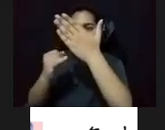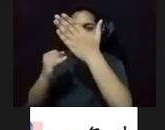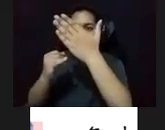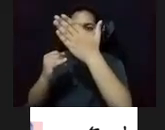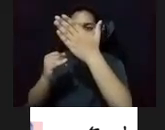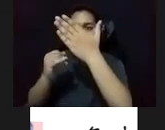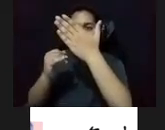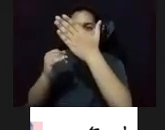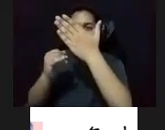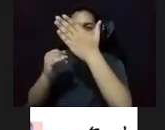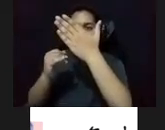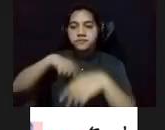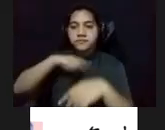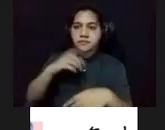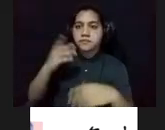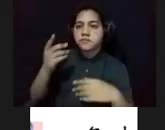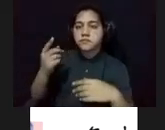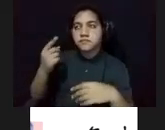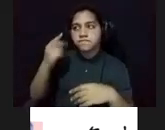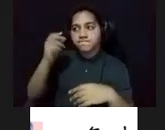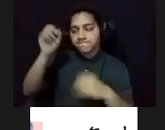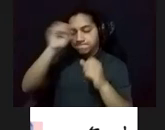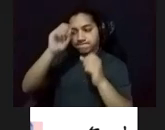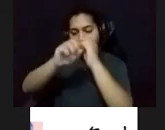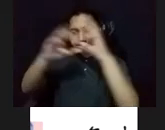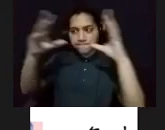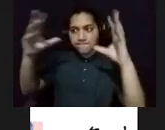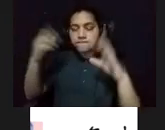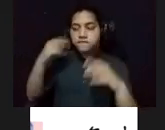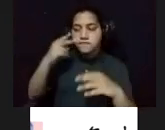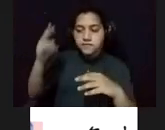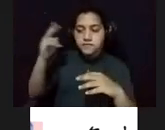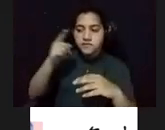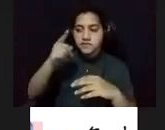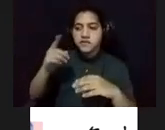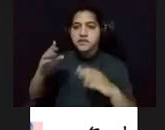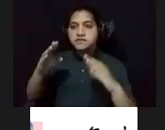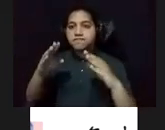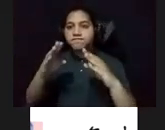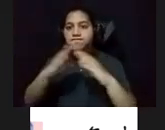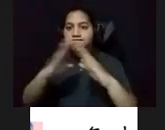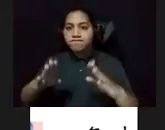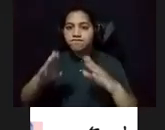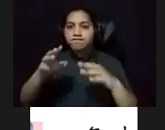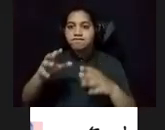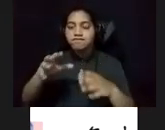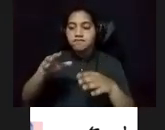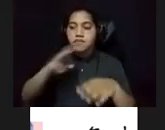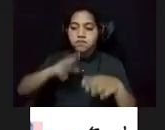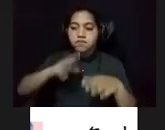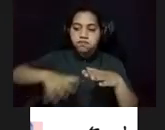hace referencia de otro de los carrabales citadinos enclavados entre el agua. En la